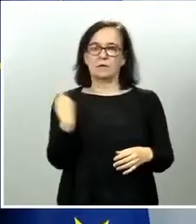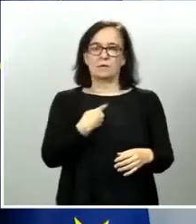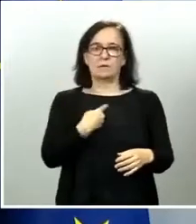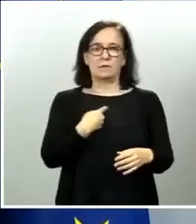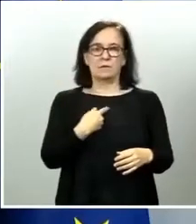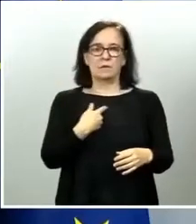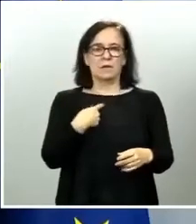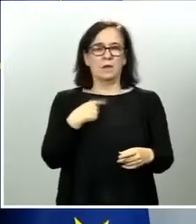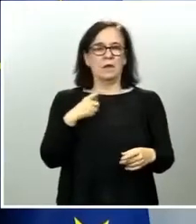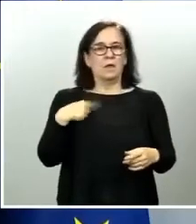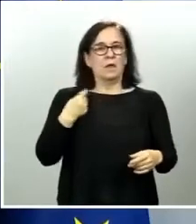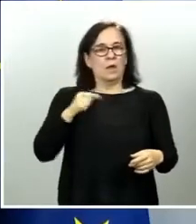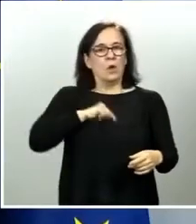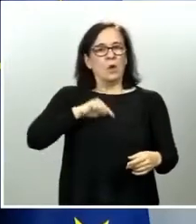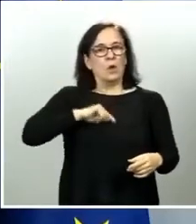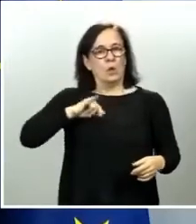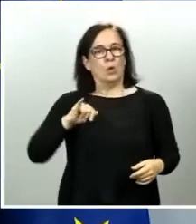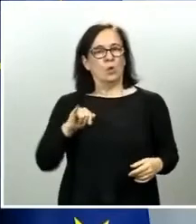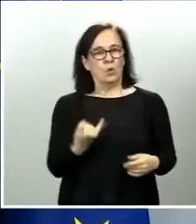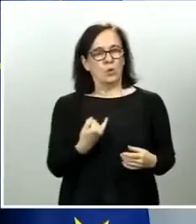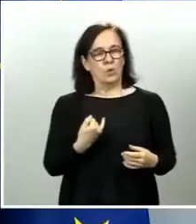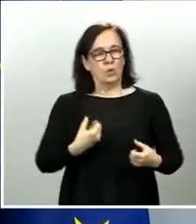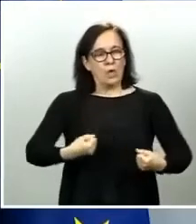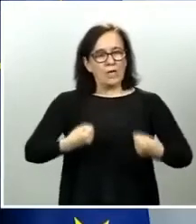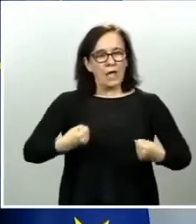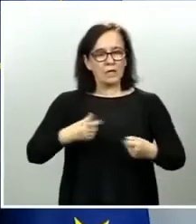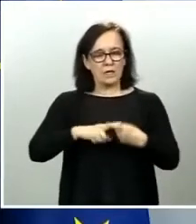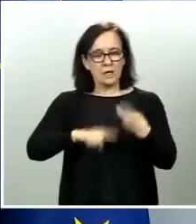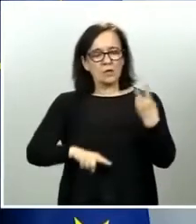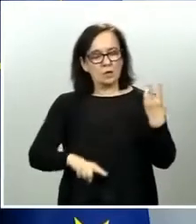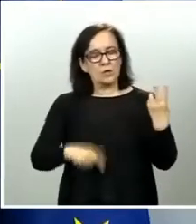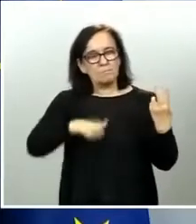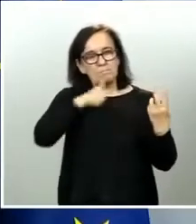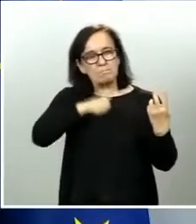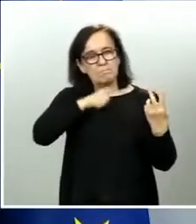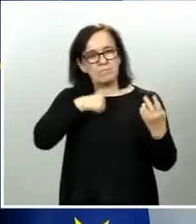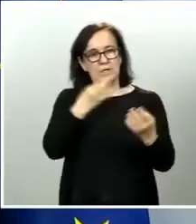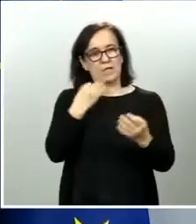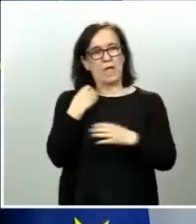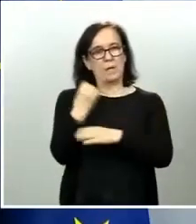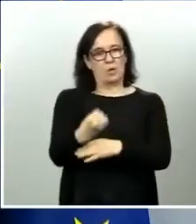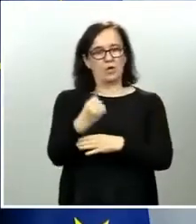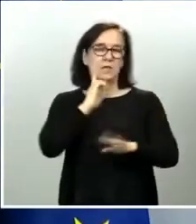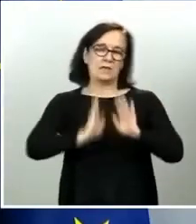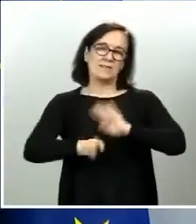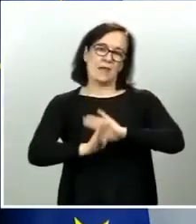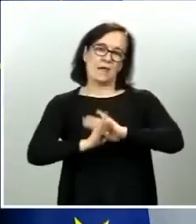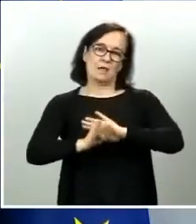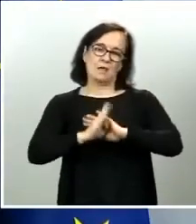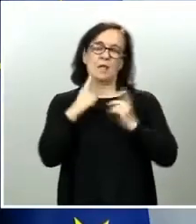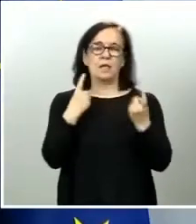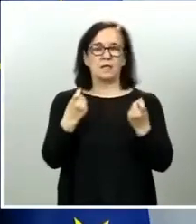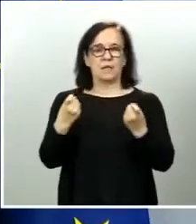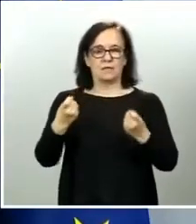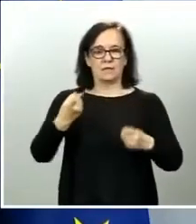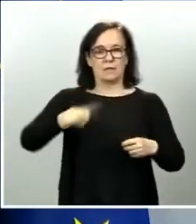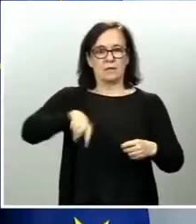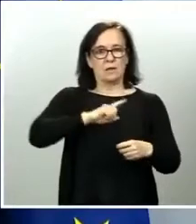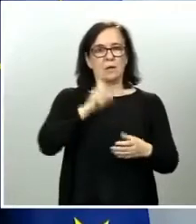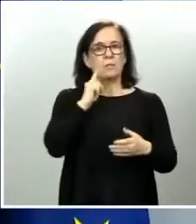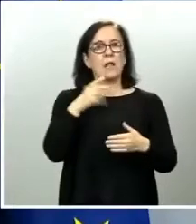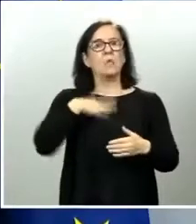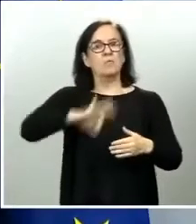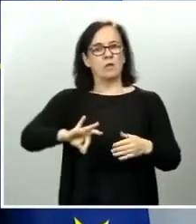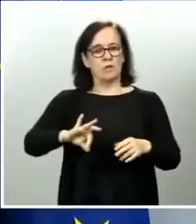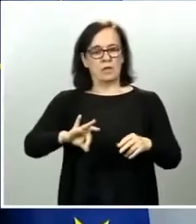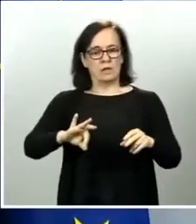estáis gastando mucha energía y evidentemente hay que apoyar para seguir manteniendo la necesaria y precisa para poder terminar